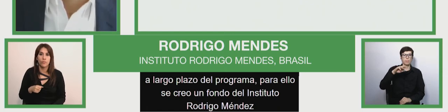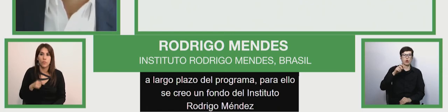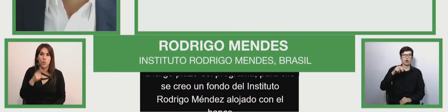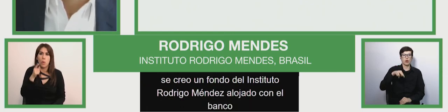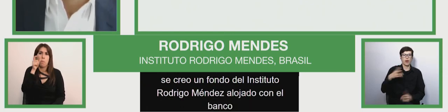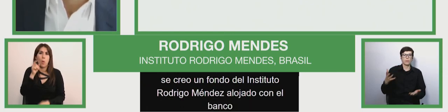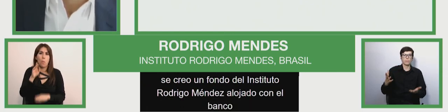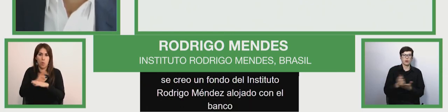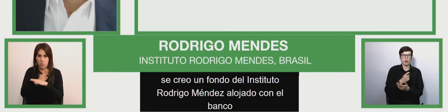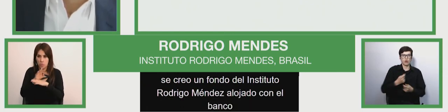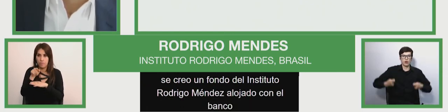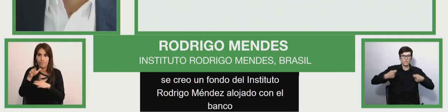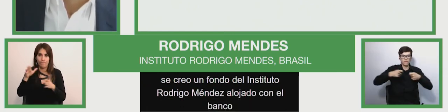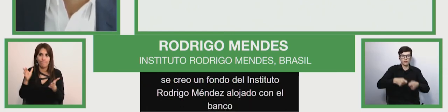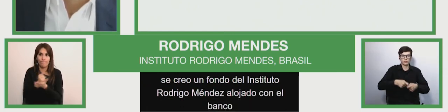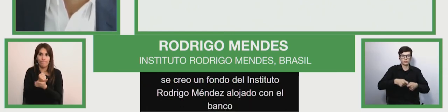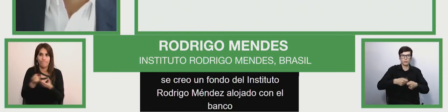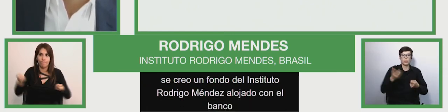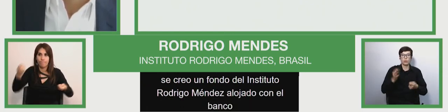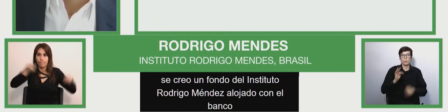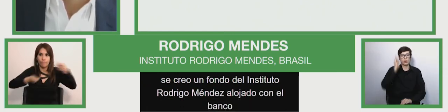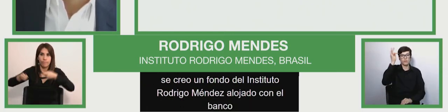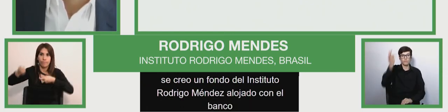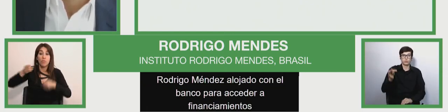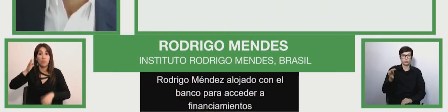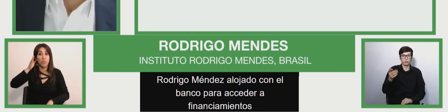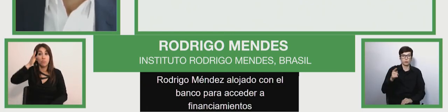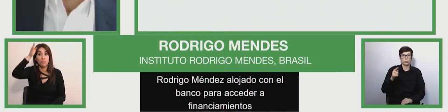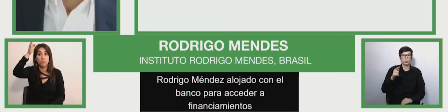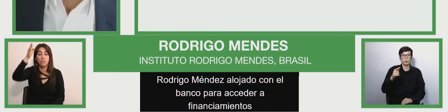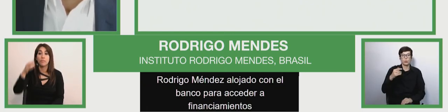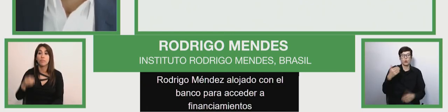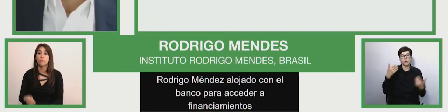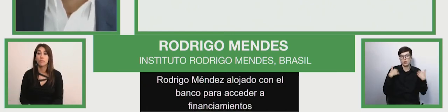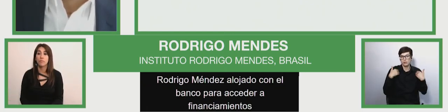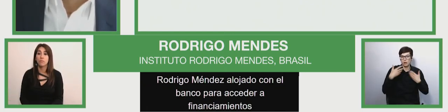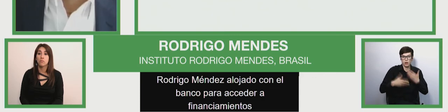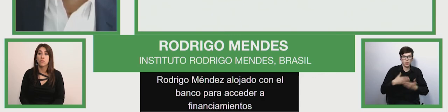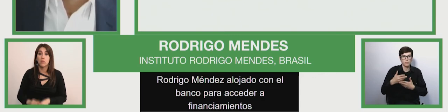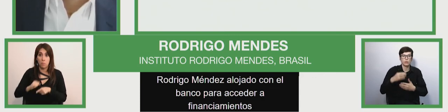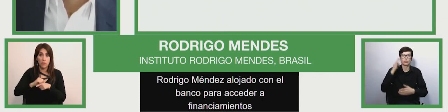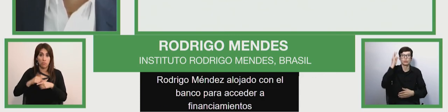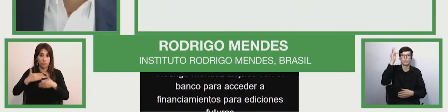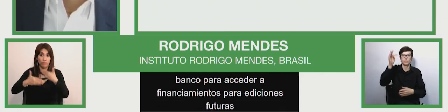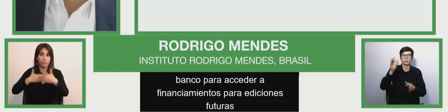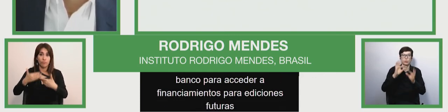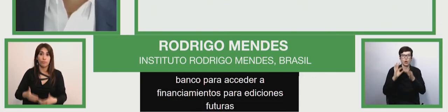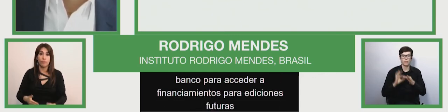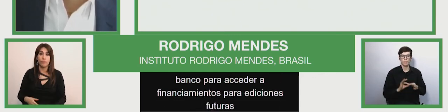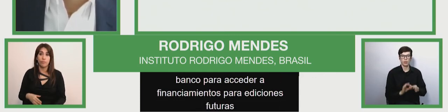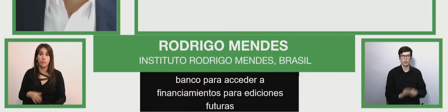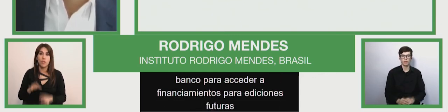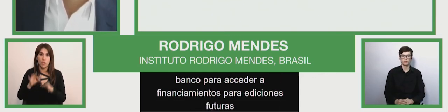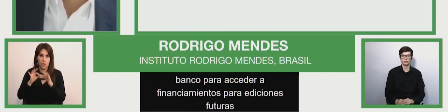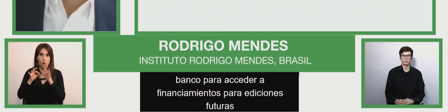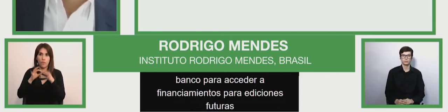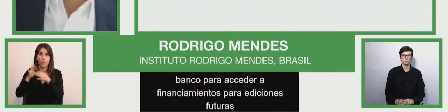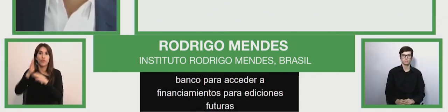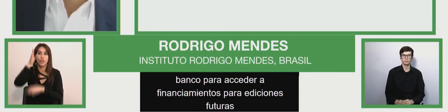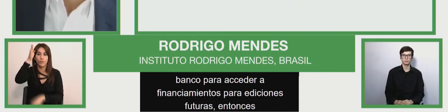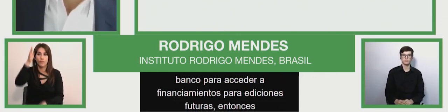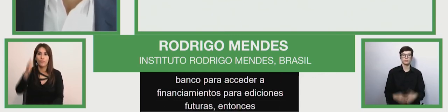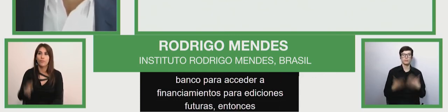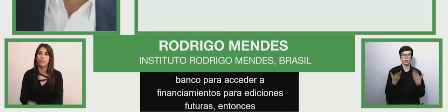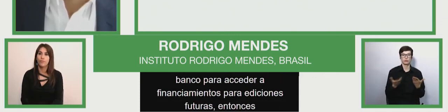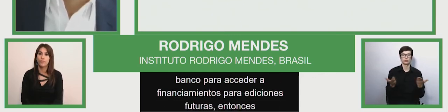financiamientos para ediciones futuras del entrenamiento entonces como una